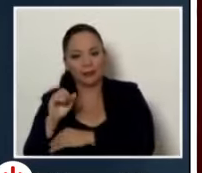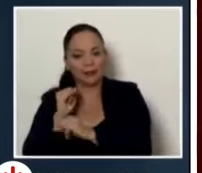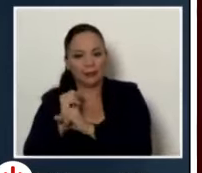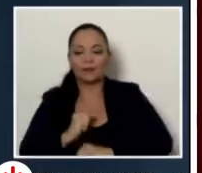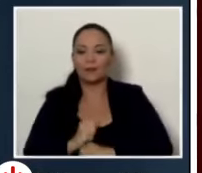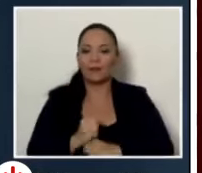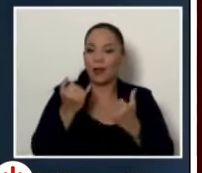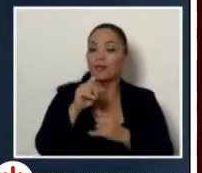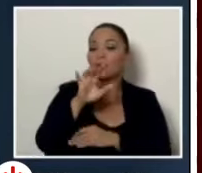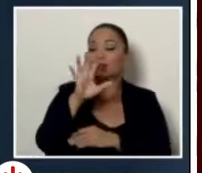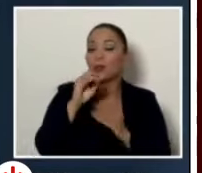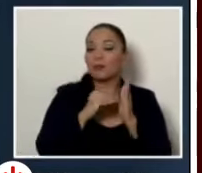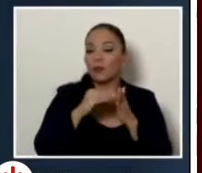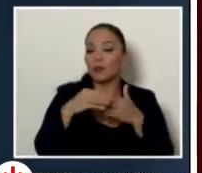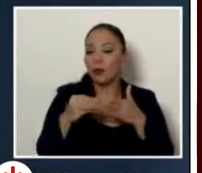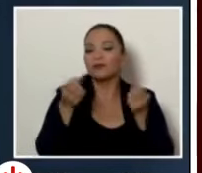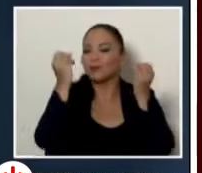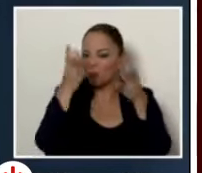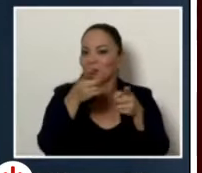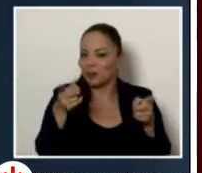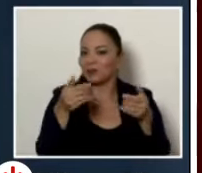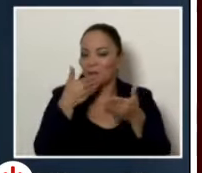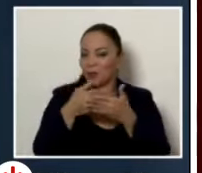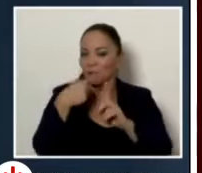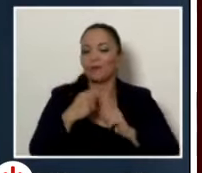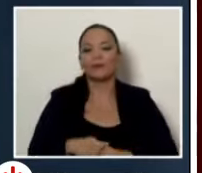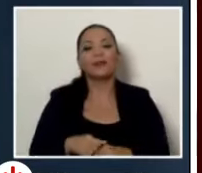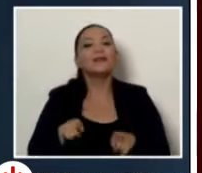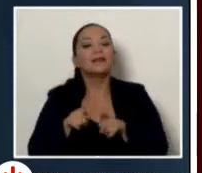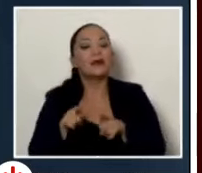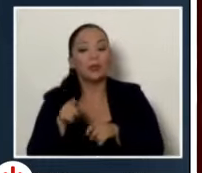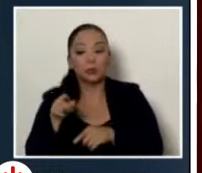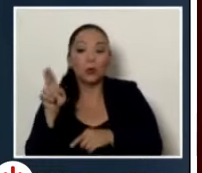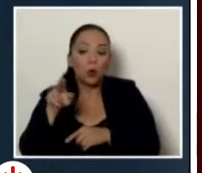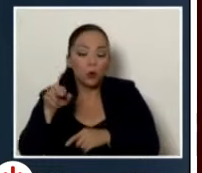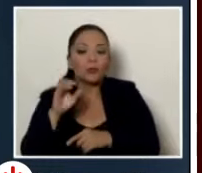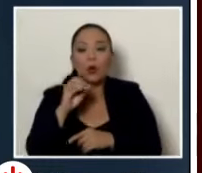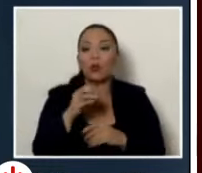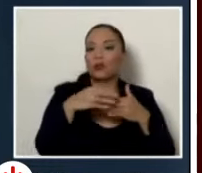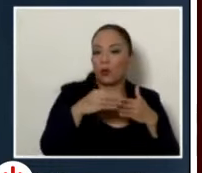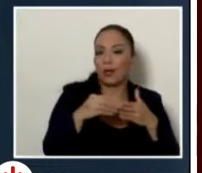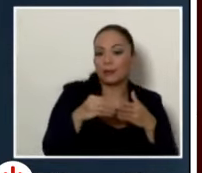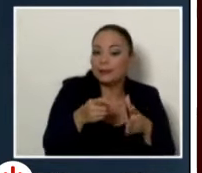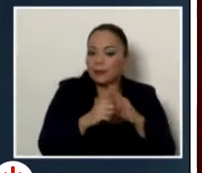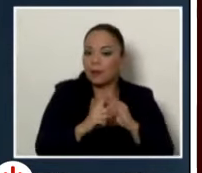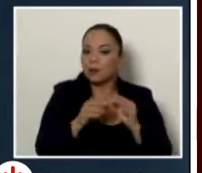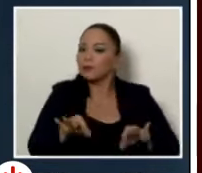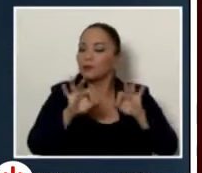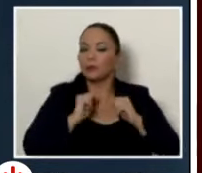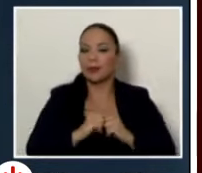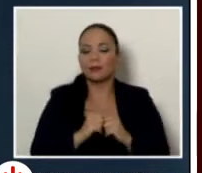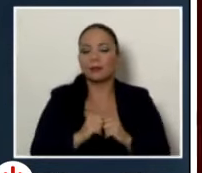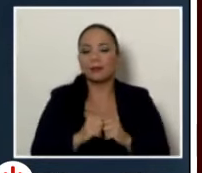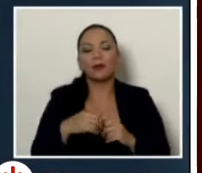millones de dólares. Otro punto importante de la línea es que se puede desembolsar tanto en colones como en dólares. De manera que una vez que el ICE tenga